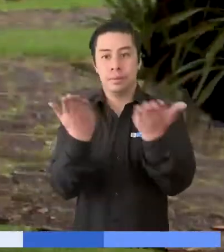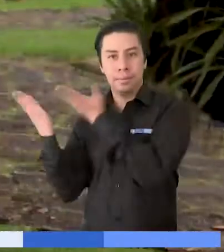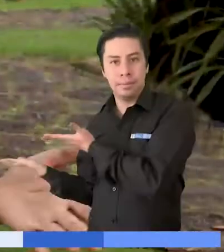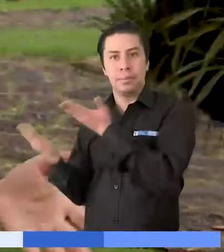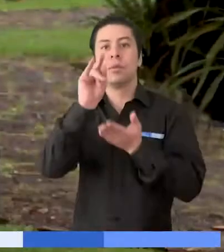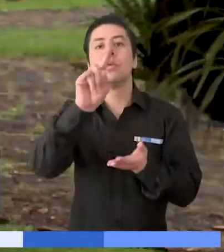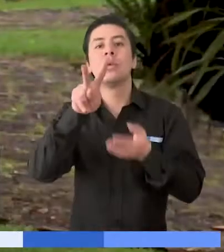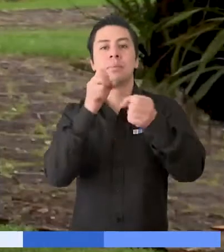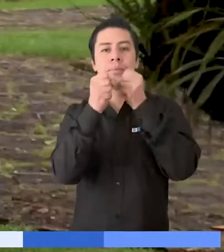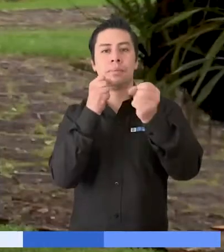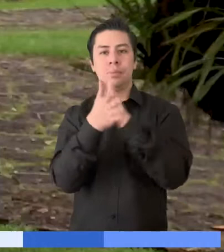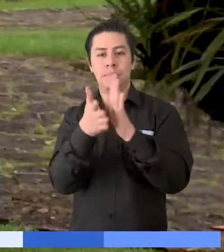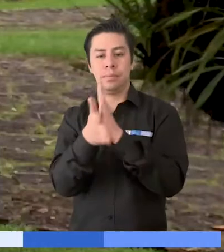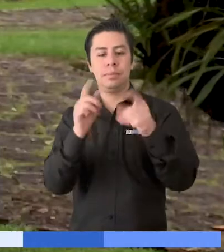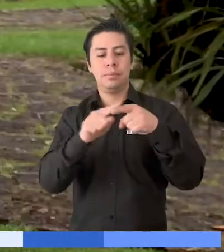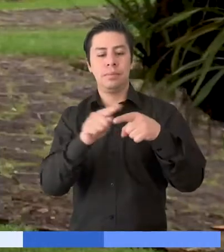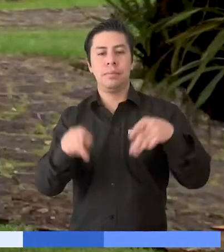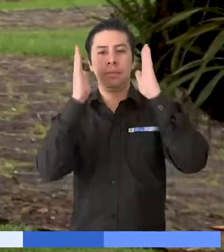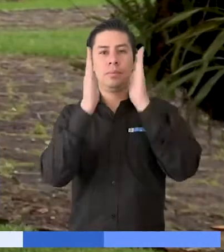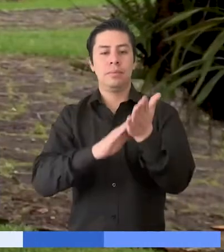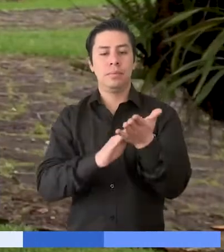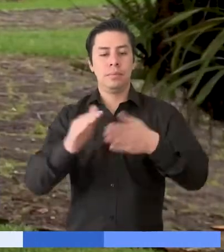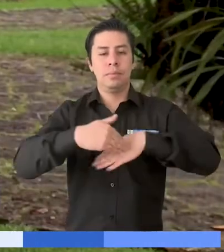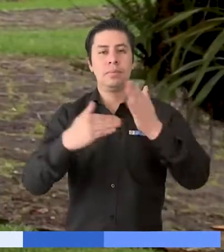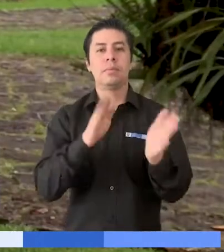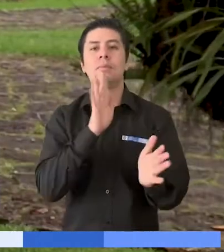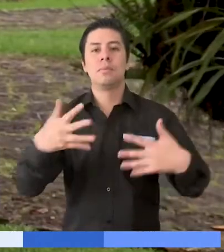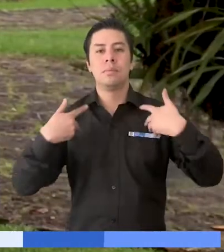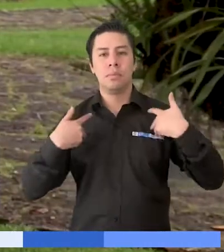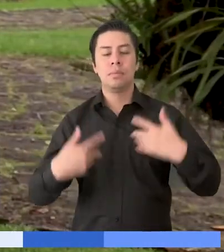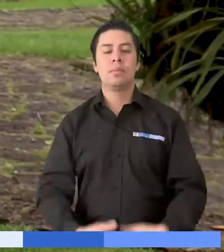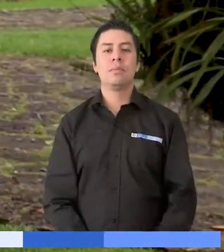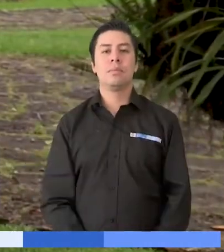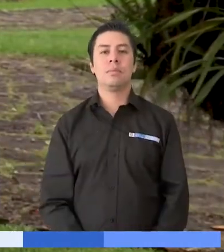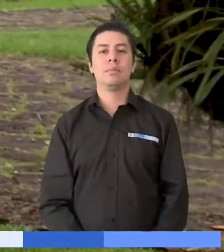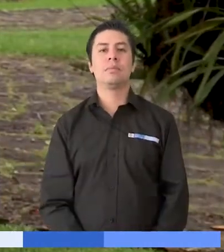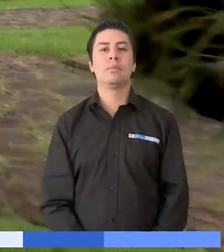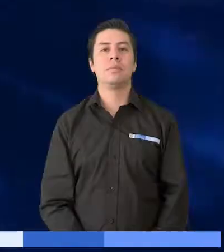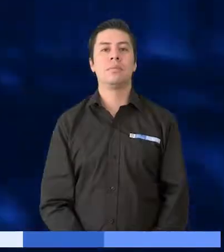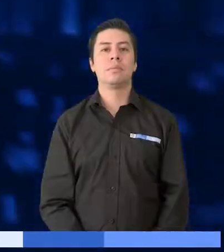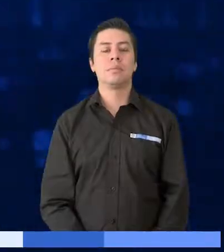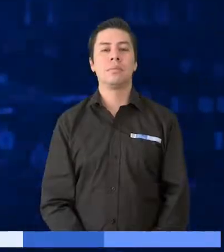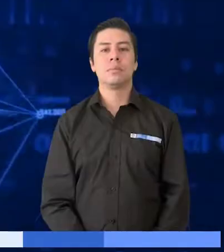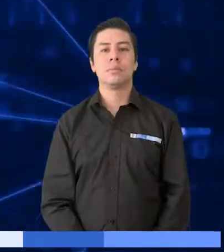Bienvenidos a UENoticias, el informativo semanal de la unidad para la atención y reparación integral a las víctimas.